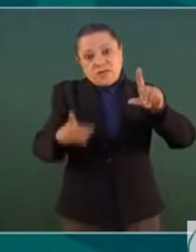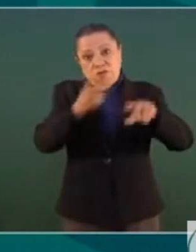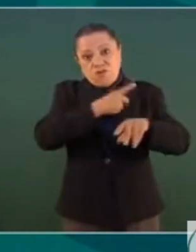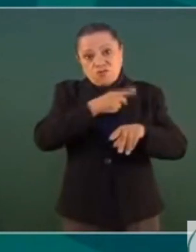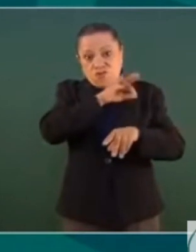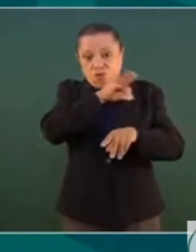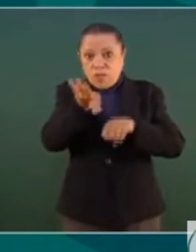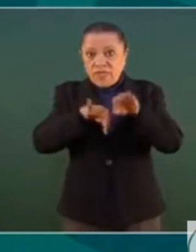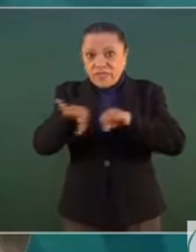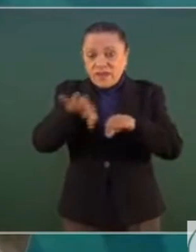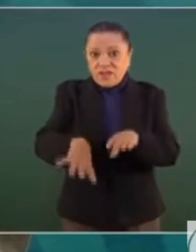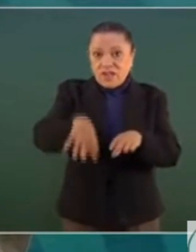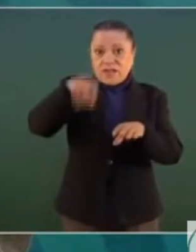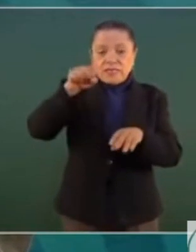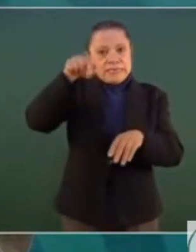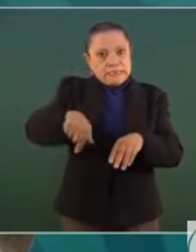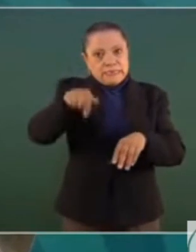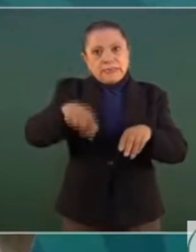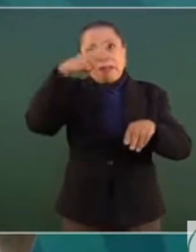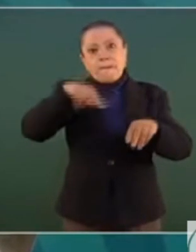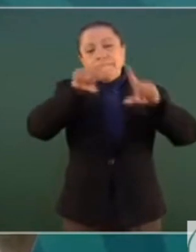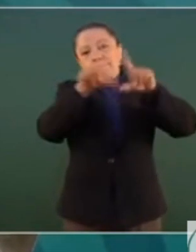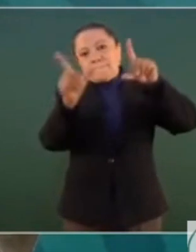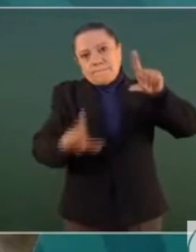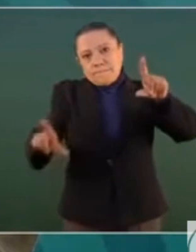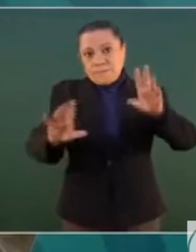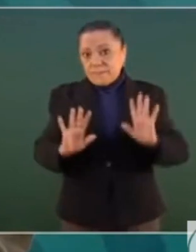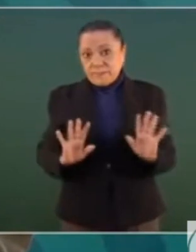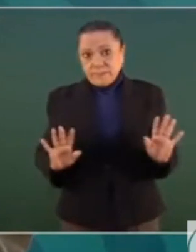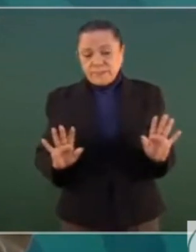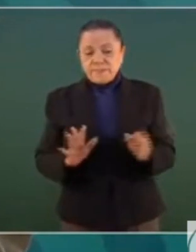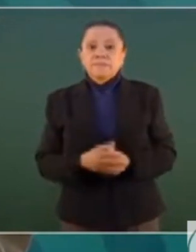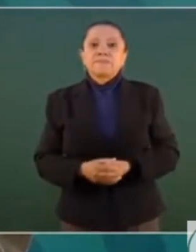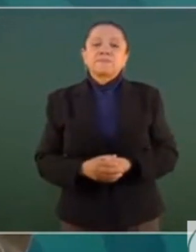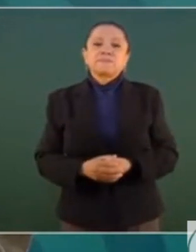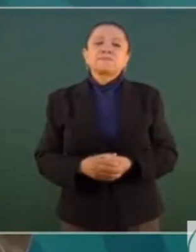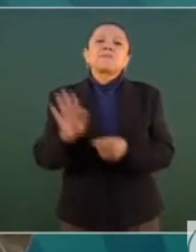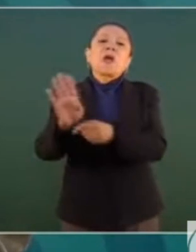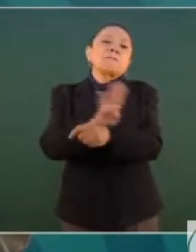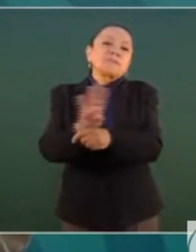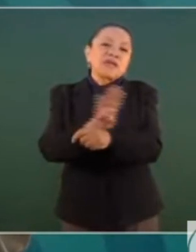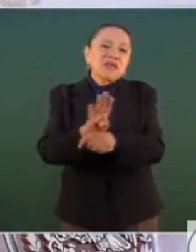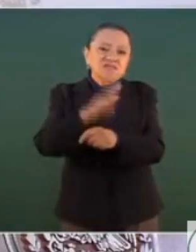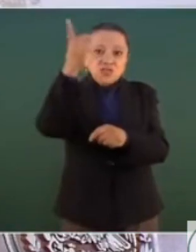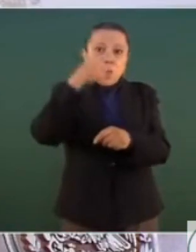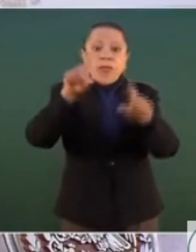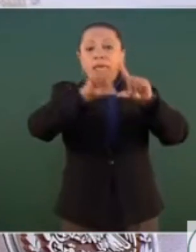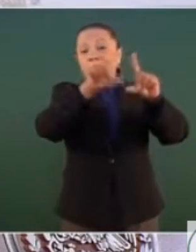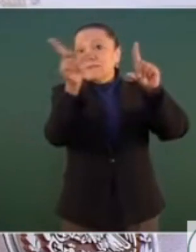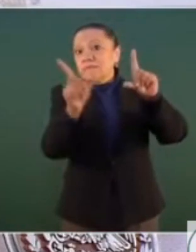poder explotar el Estado mexicano en beneficio de la nación.